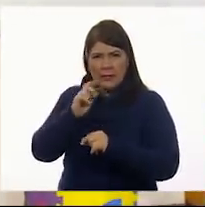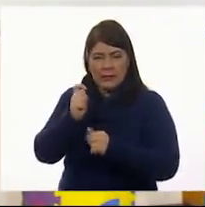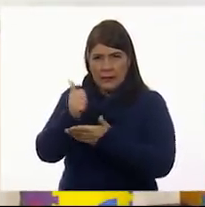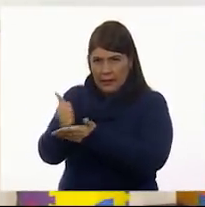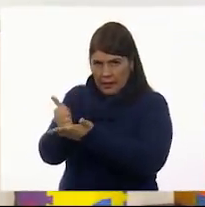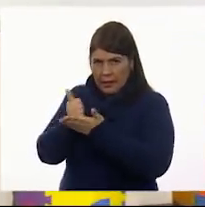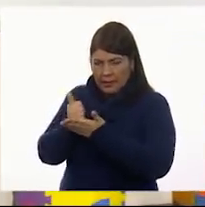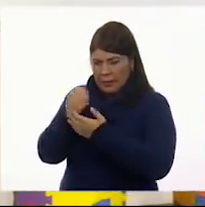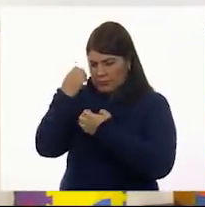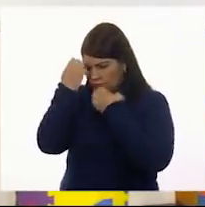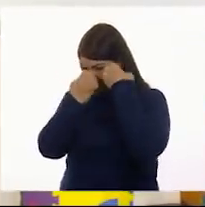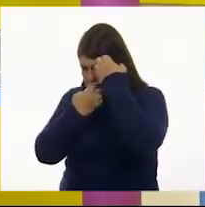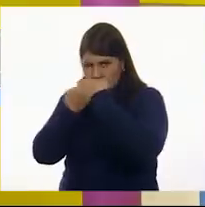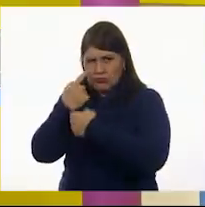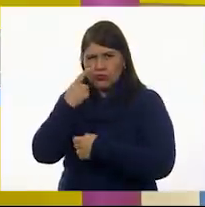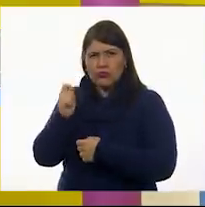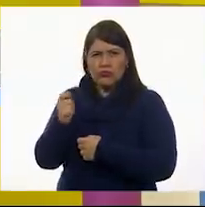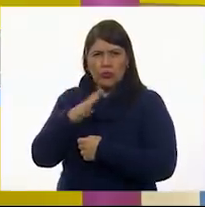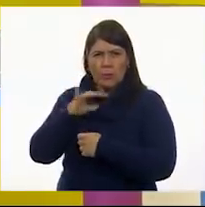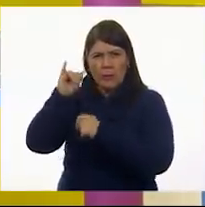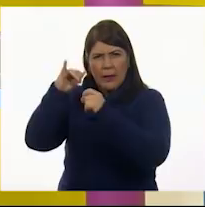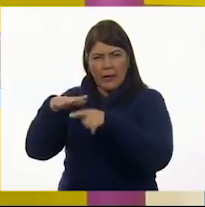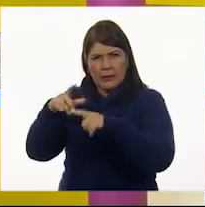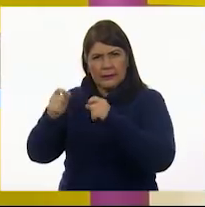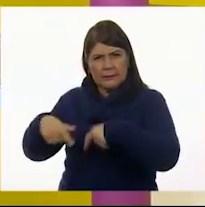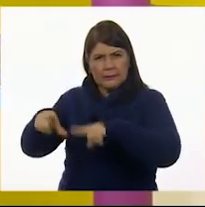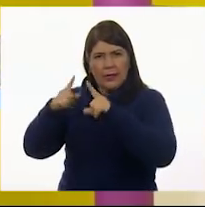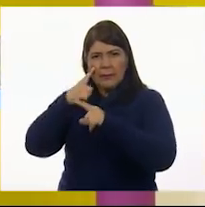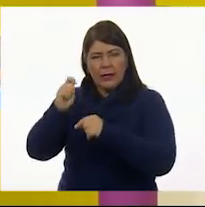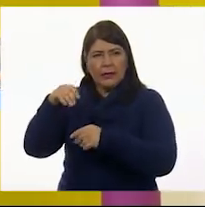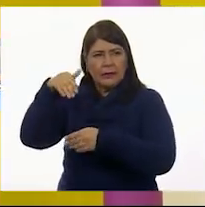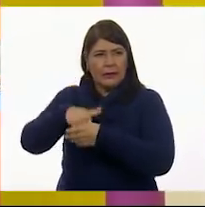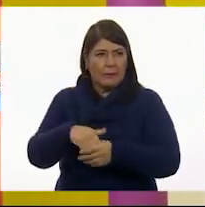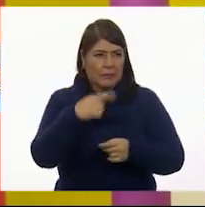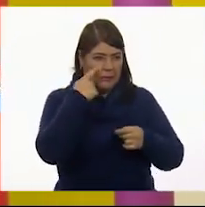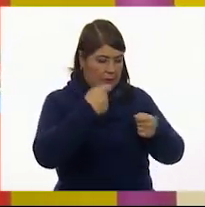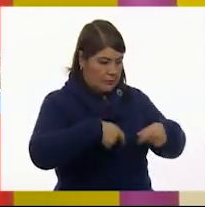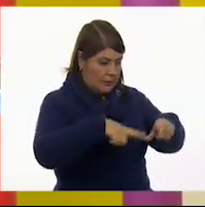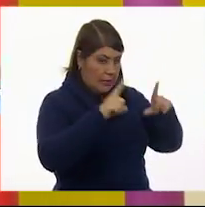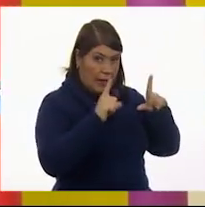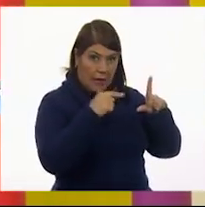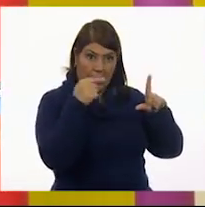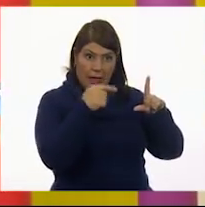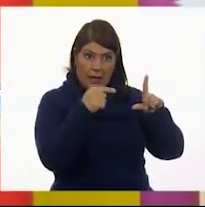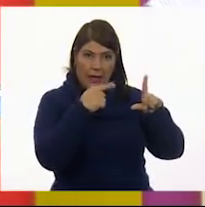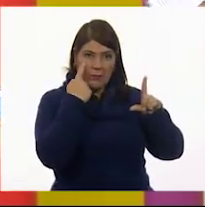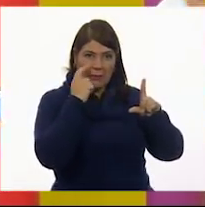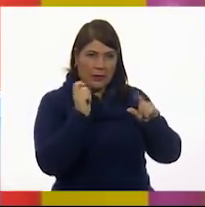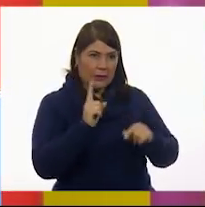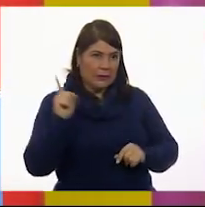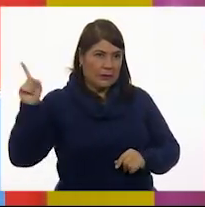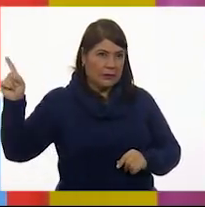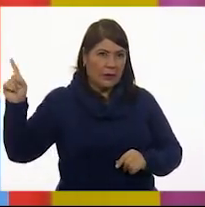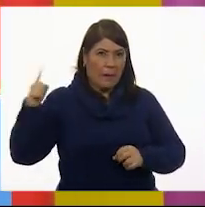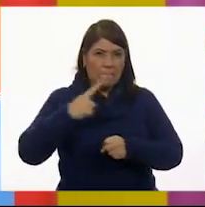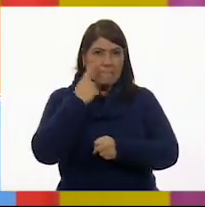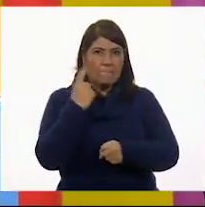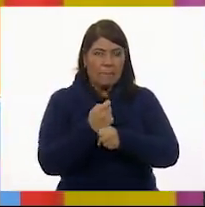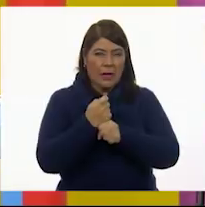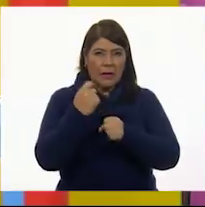Vamos a analizar esas imágenes. Voy a dejar este sobre aquí. Aquí tenemos la primer imagen. ¿Y qué podemos ver en ella?